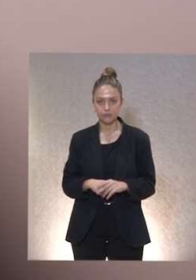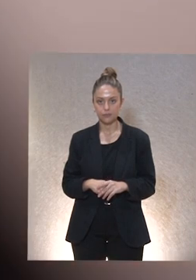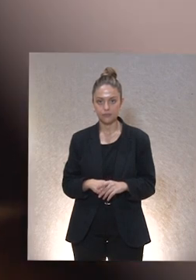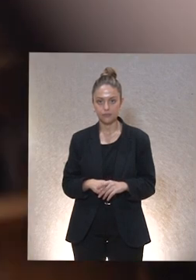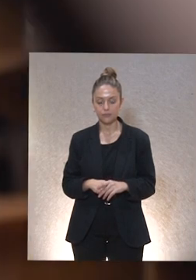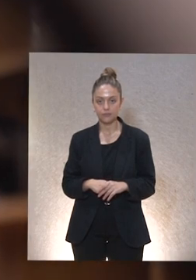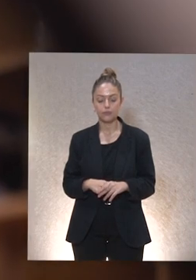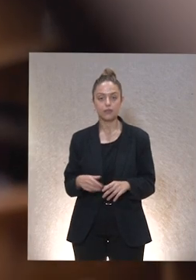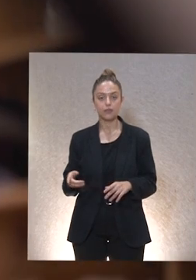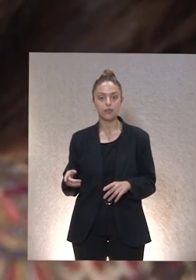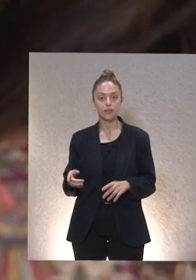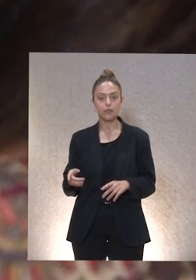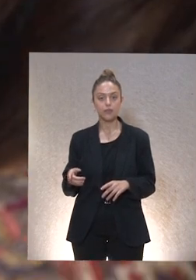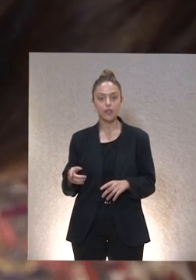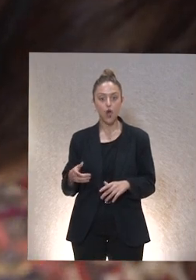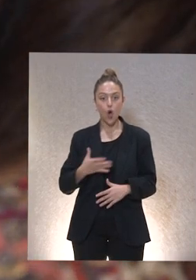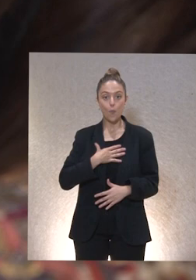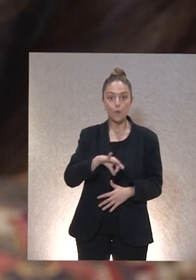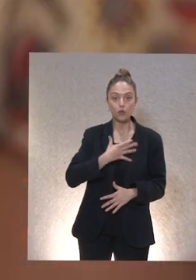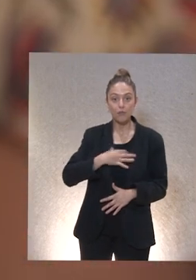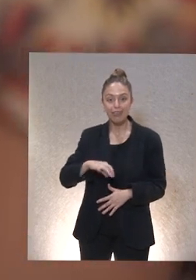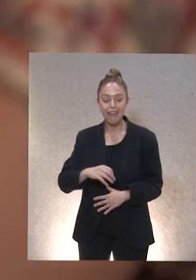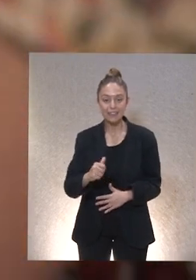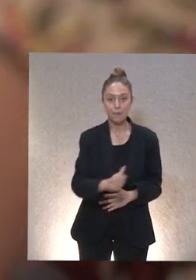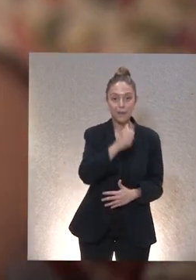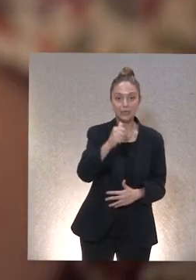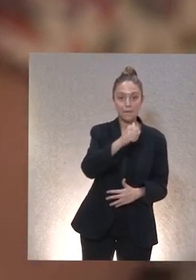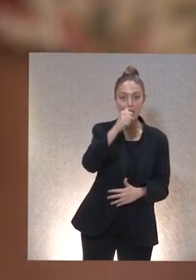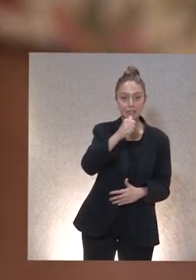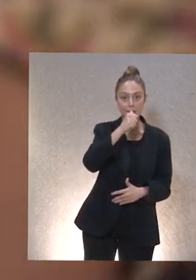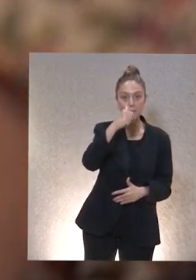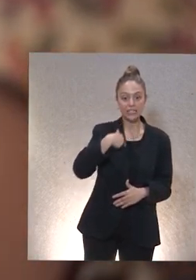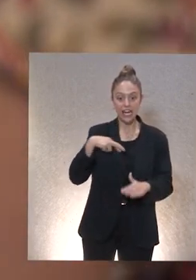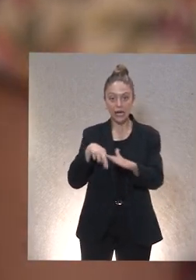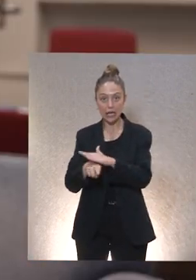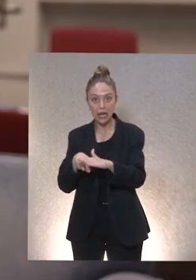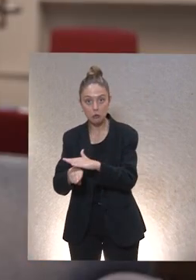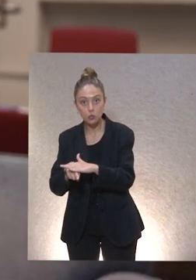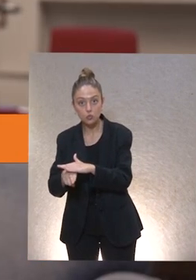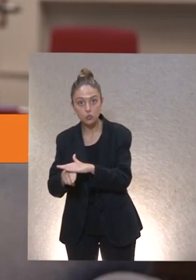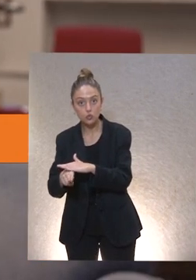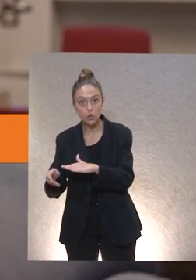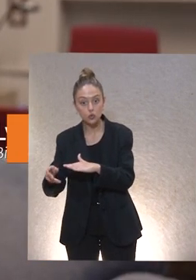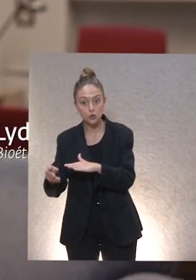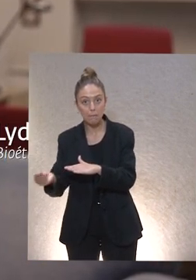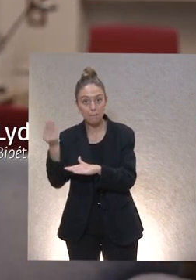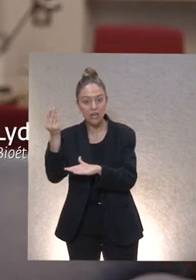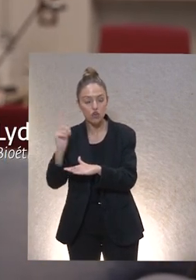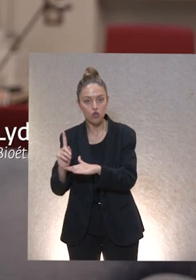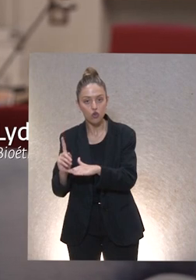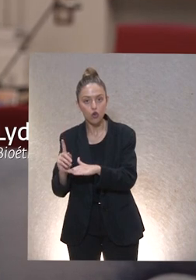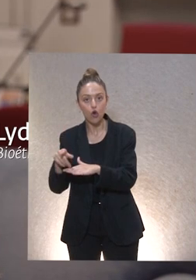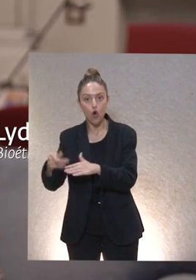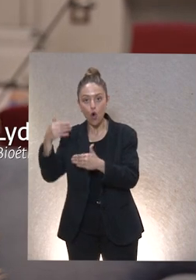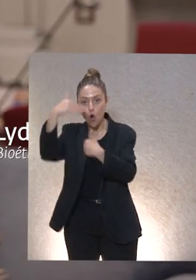Van a tener más posibilidades, quizá, no necesariamente los que tengan más recursos o no los que tengan, a lo mejor, más